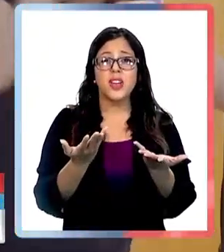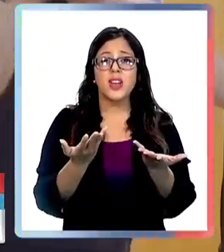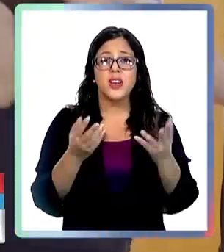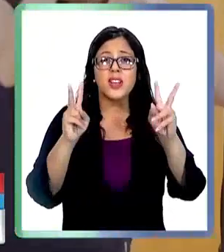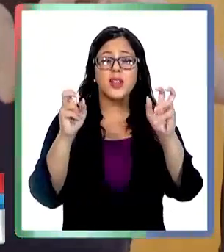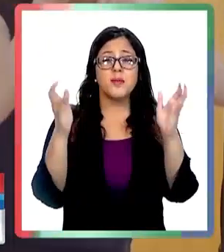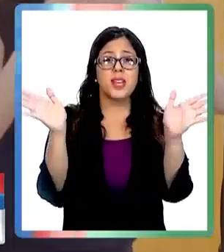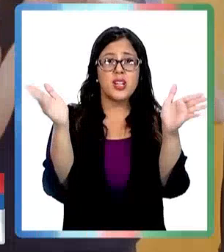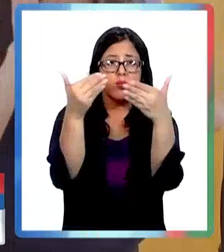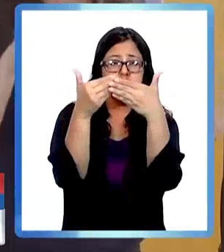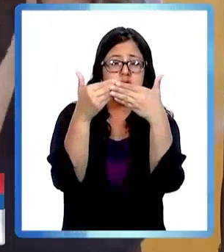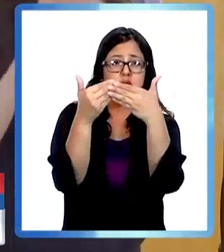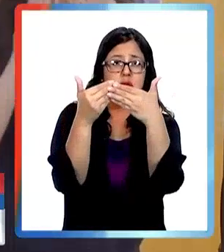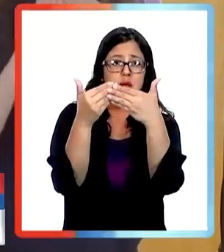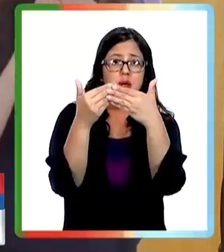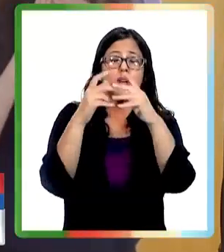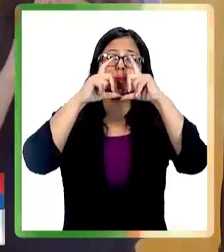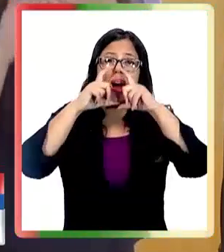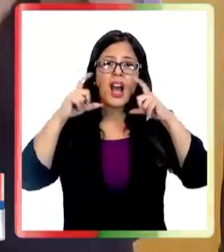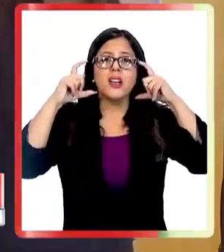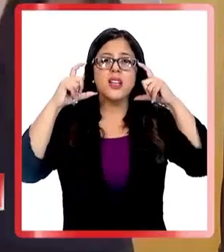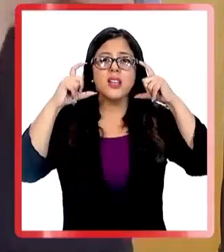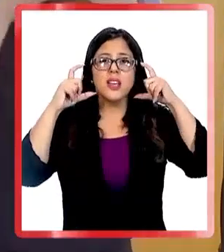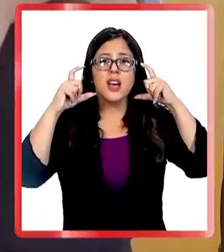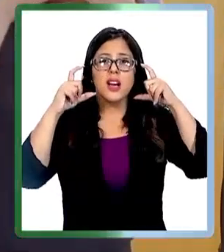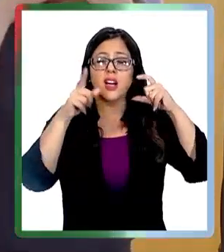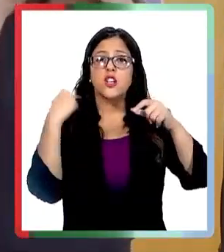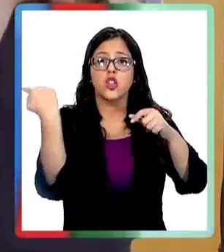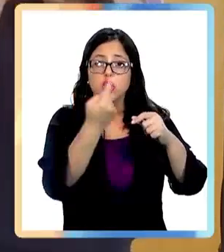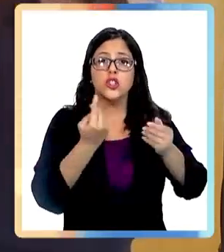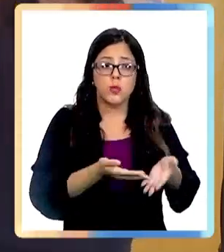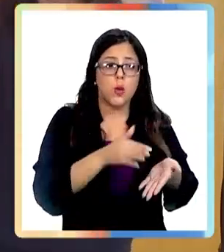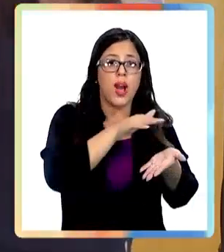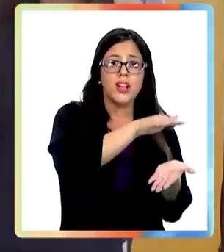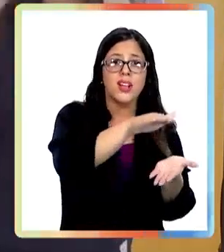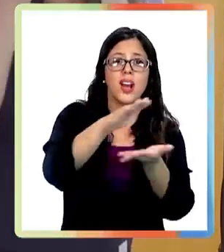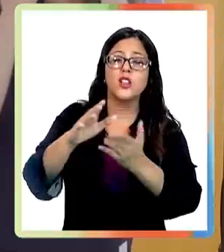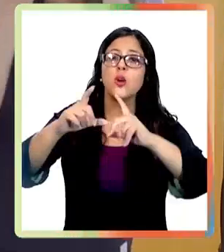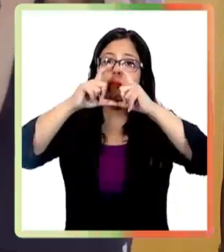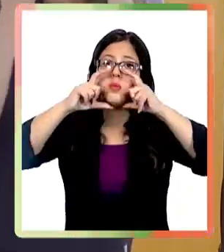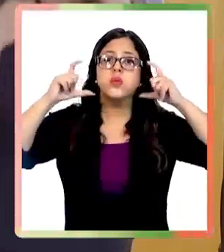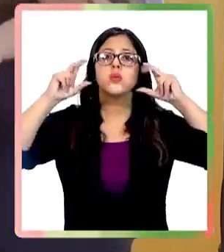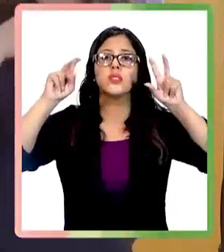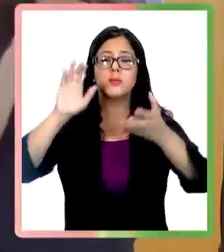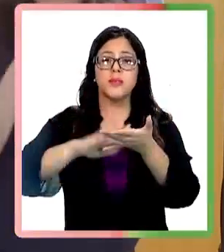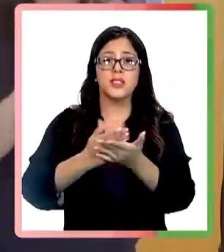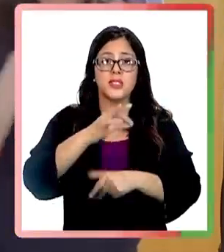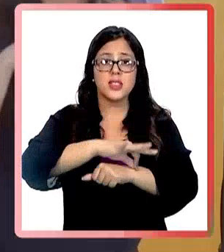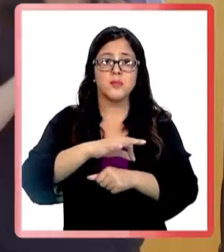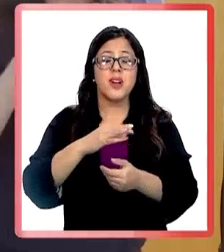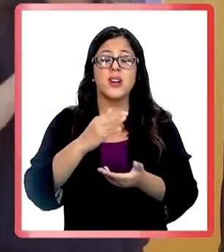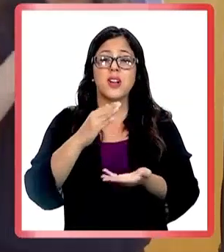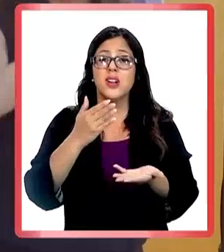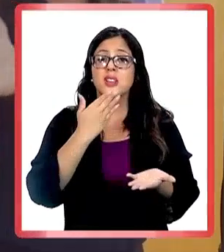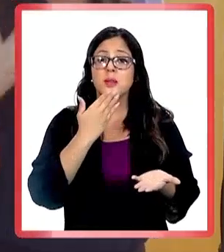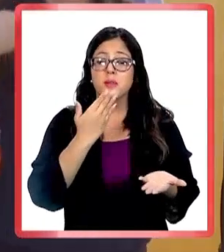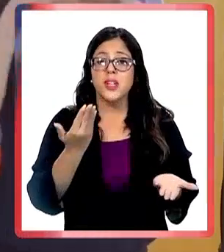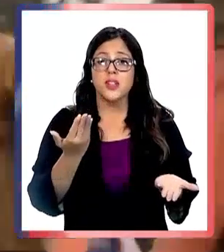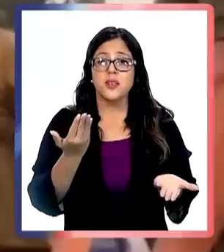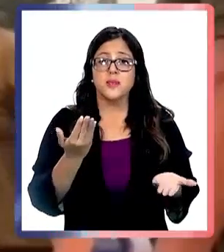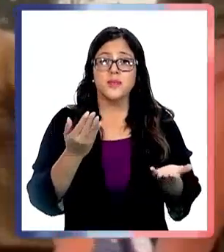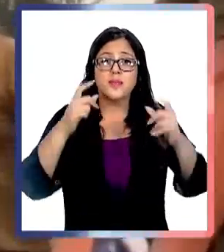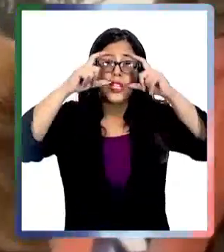evidentemente tienen que usar mecanismos de barrera para protegerse, mascarillas. Nosotros estamos distribuyendo mascarillas a través del sistema de salud.